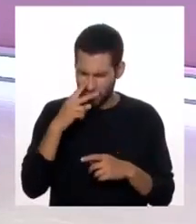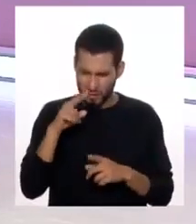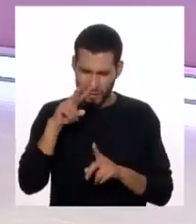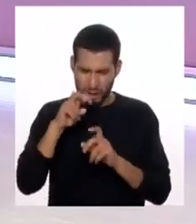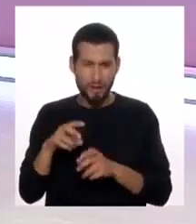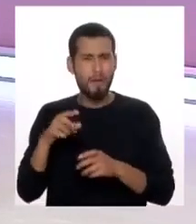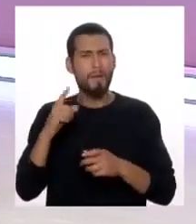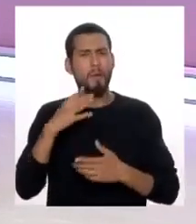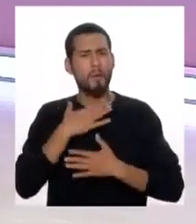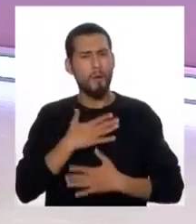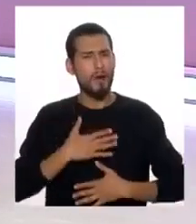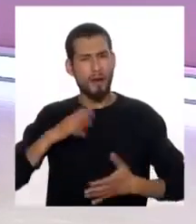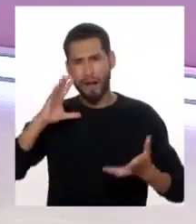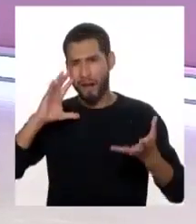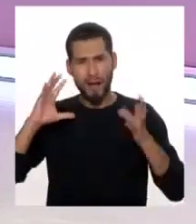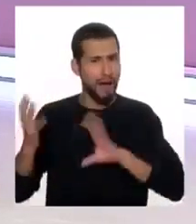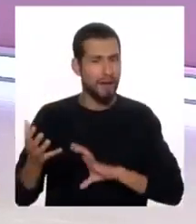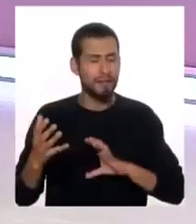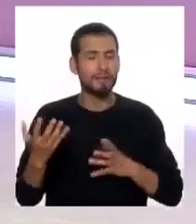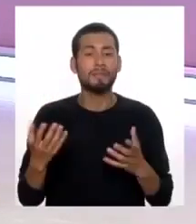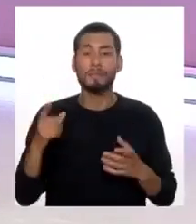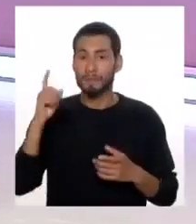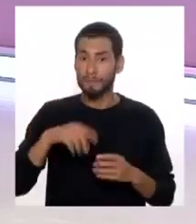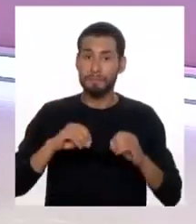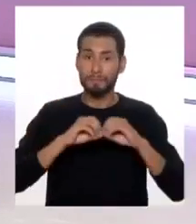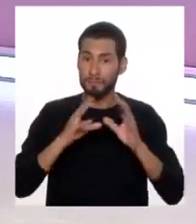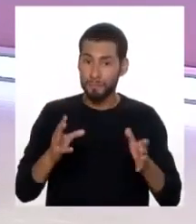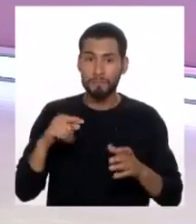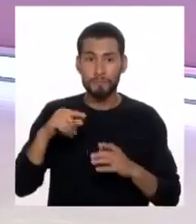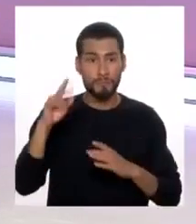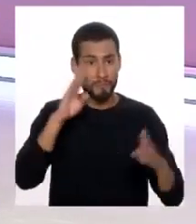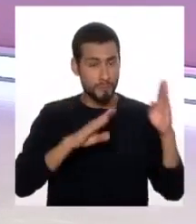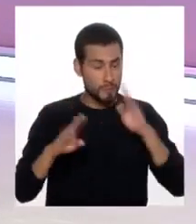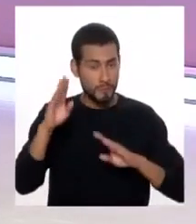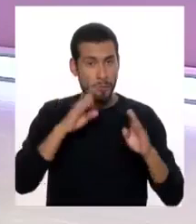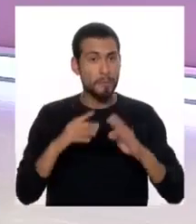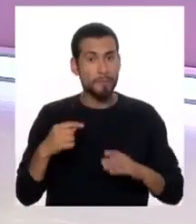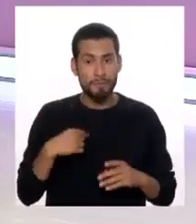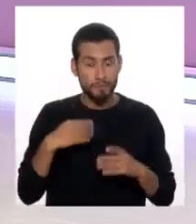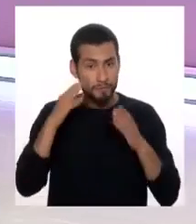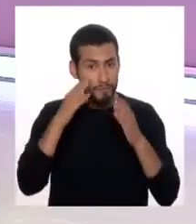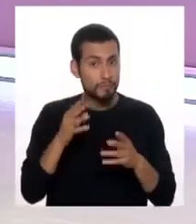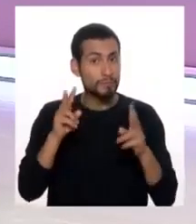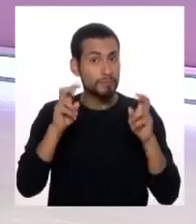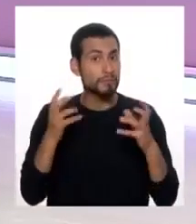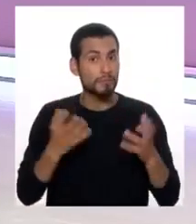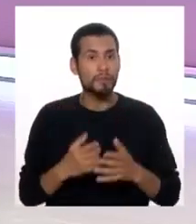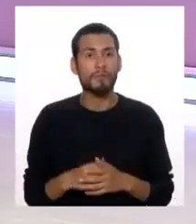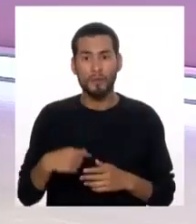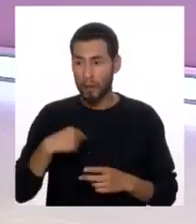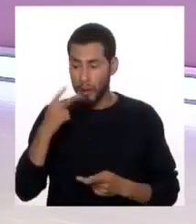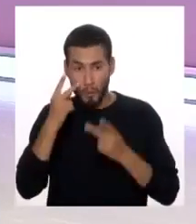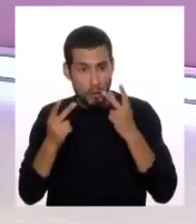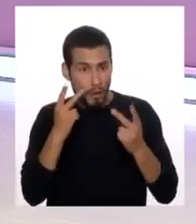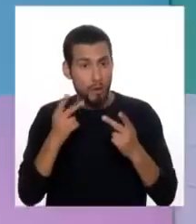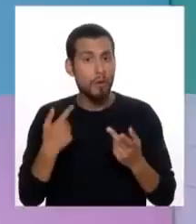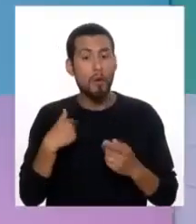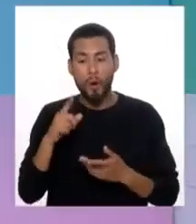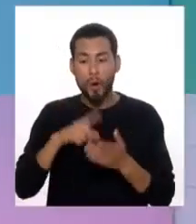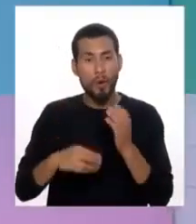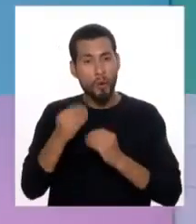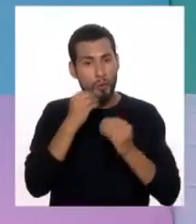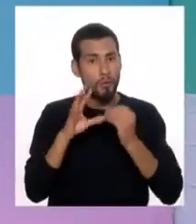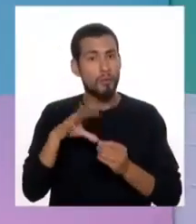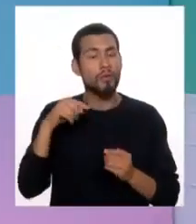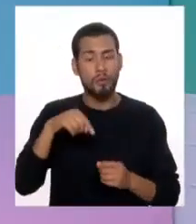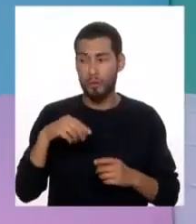físico y hay que tener bien claro esta preocupación que nosotros tenemos sobre lo que vemos y lo que consumimos, porque